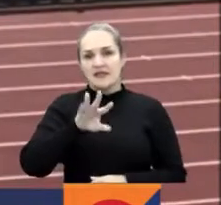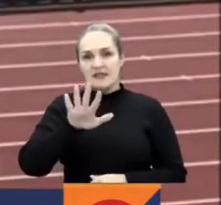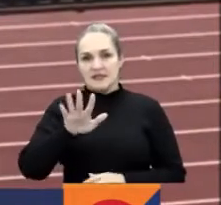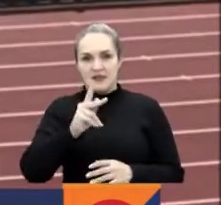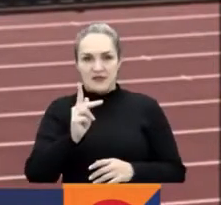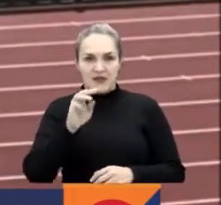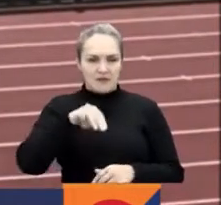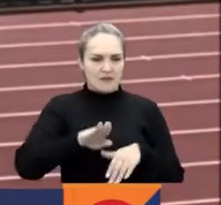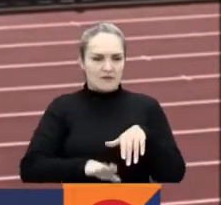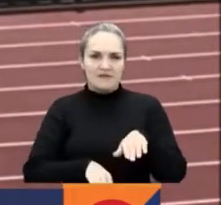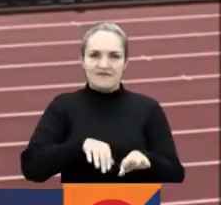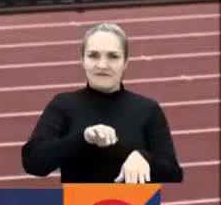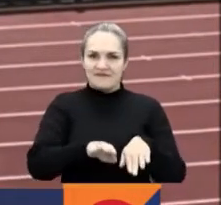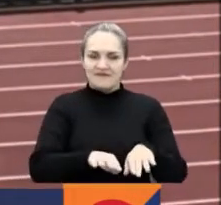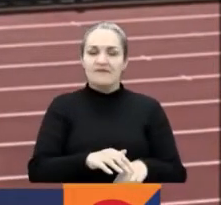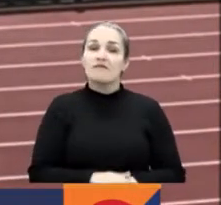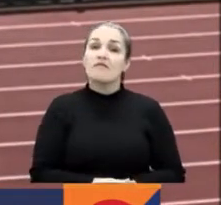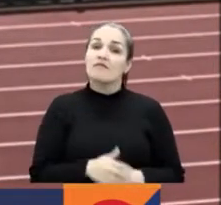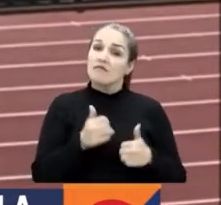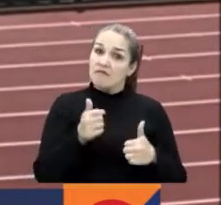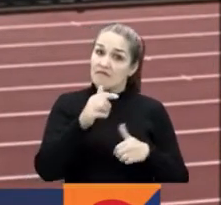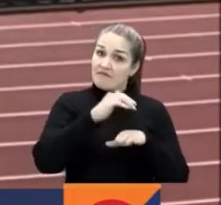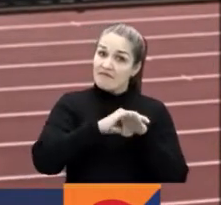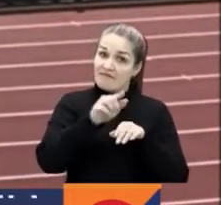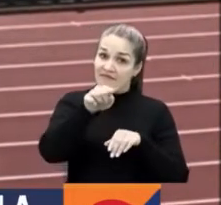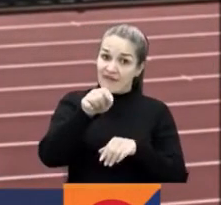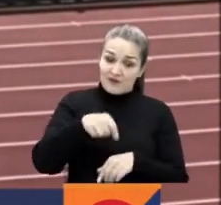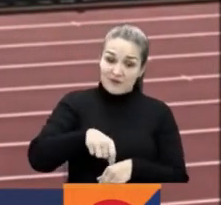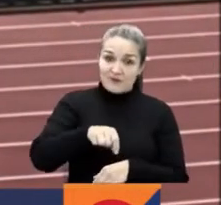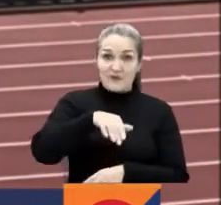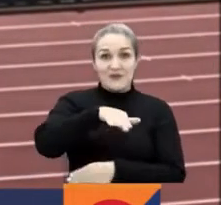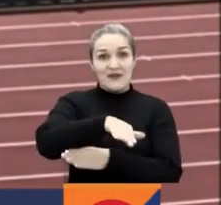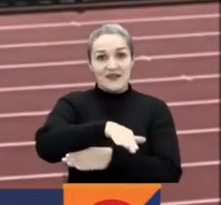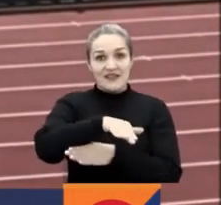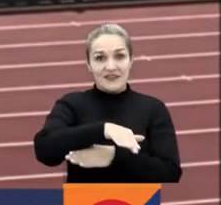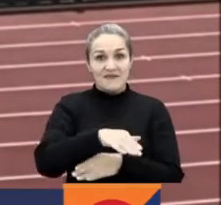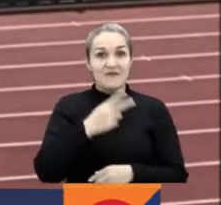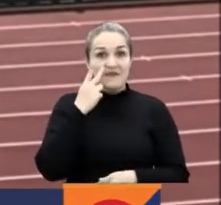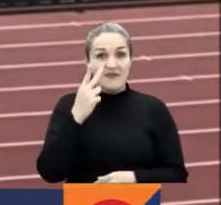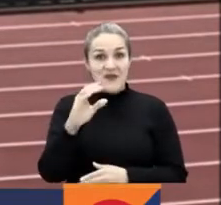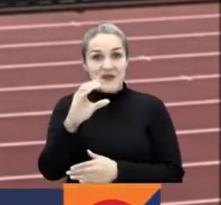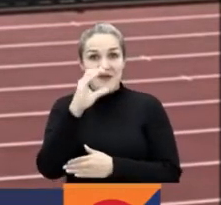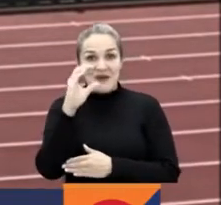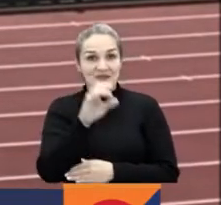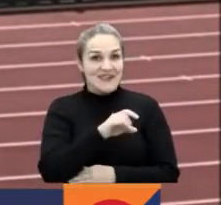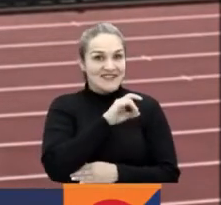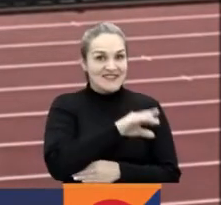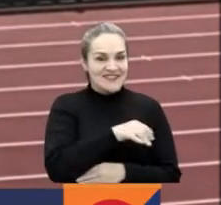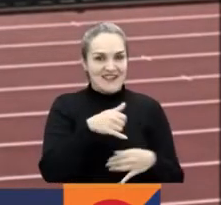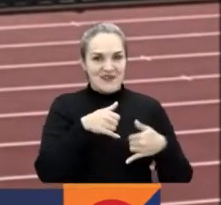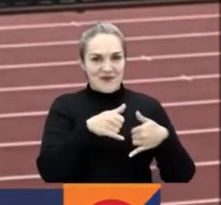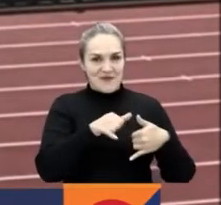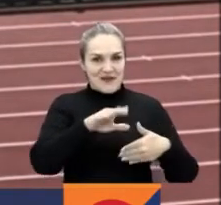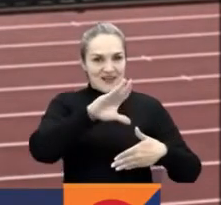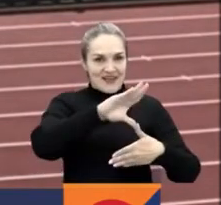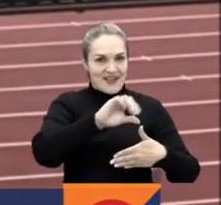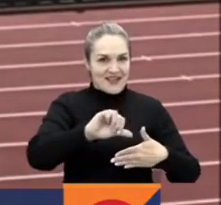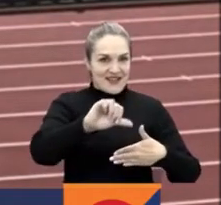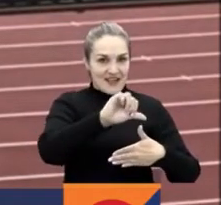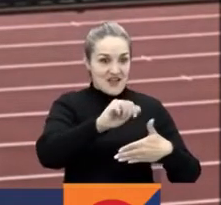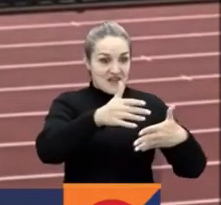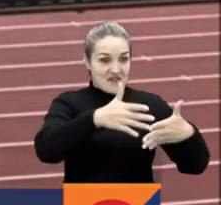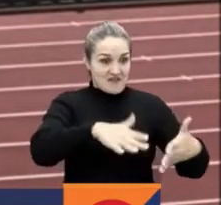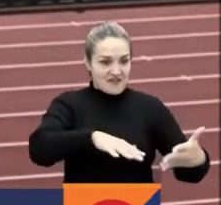Les extiendo una cordialísima invitación para que acompañen esta tarde el Juego de Colombia-Chile en la Copa América y después del fútbol,